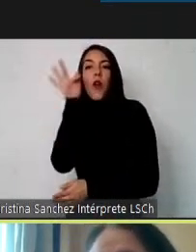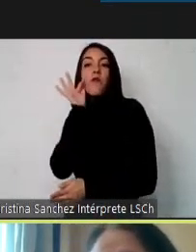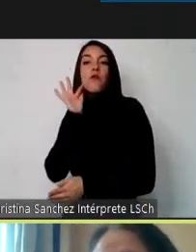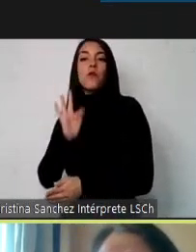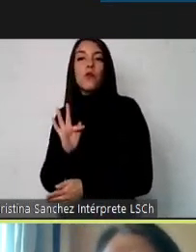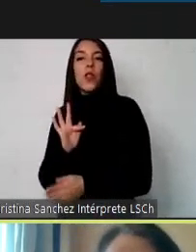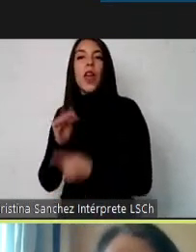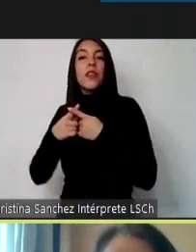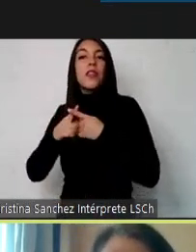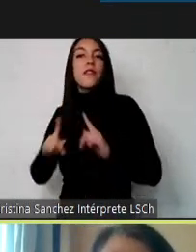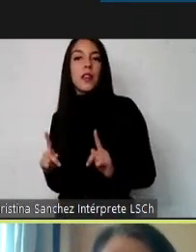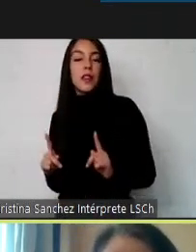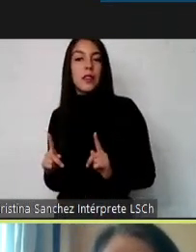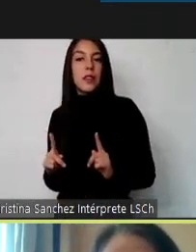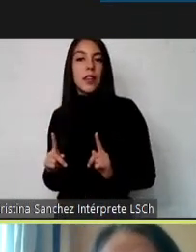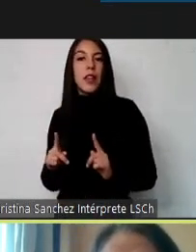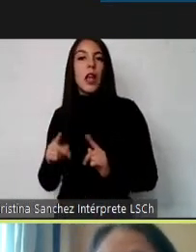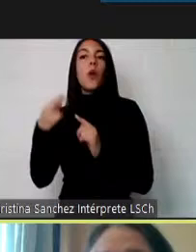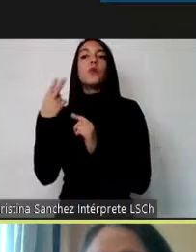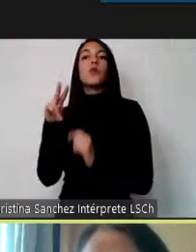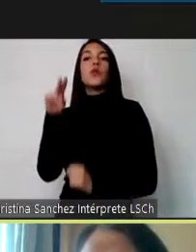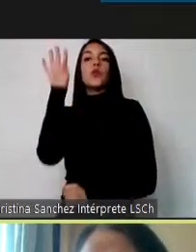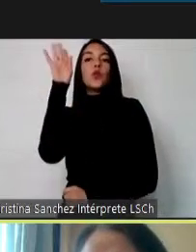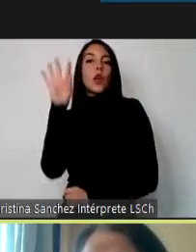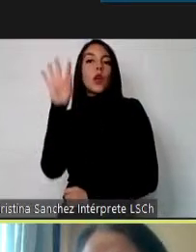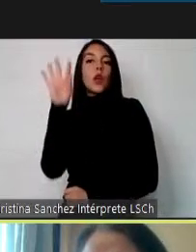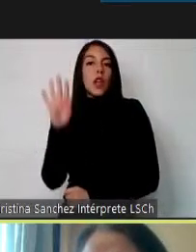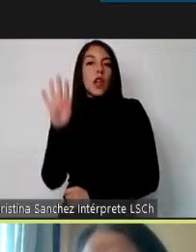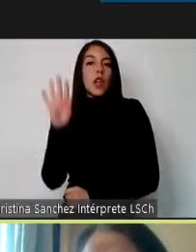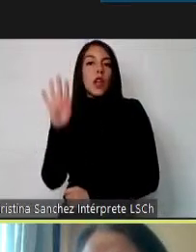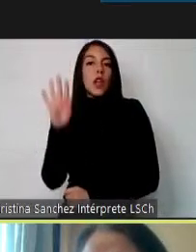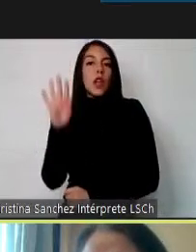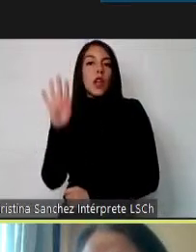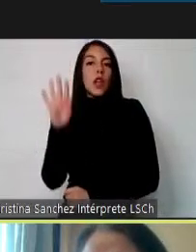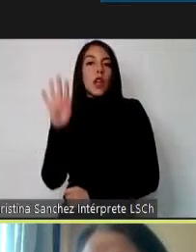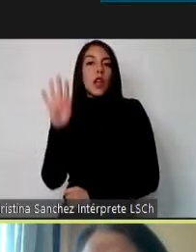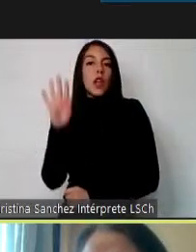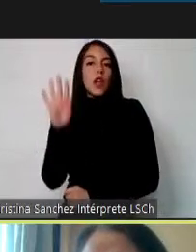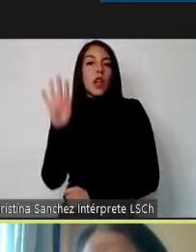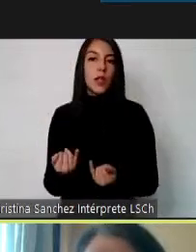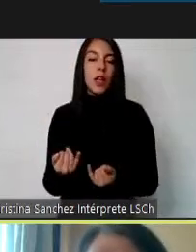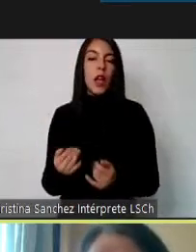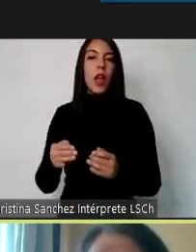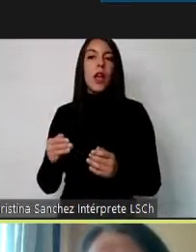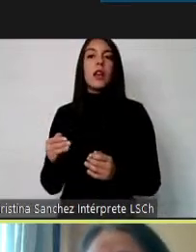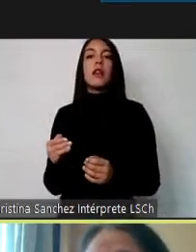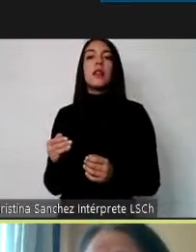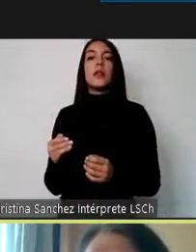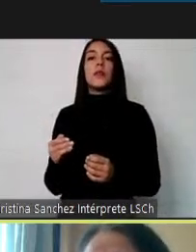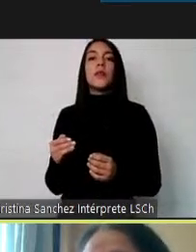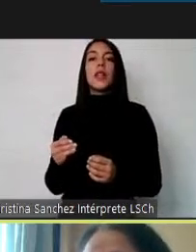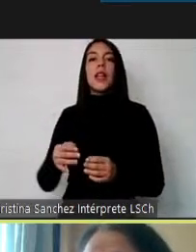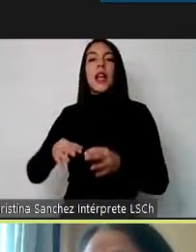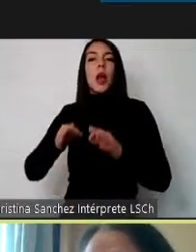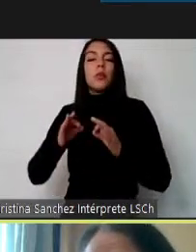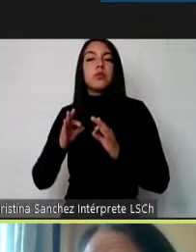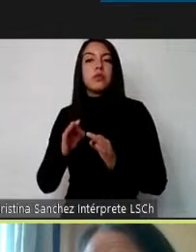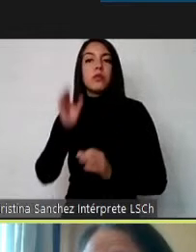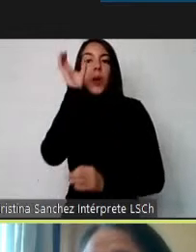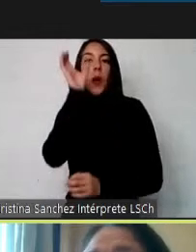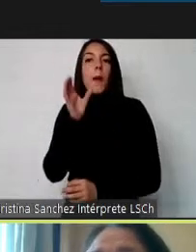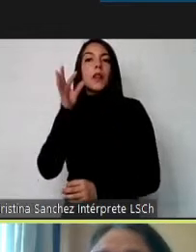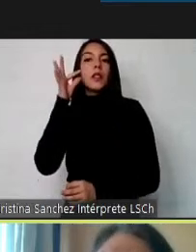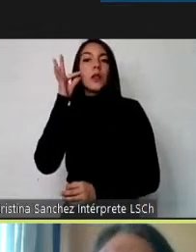es diferente por estas características. Esta manera, entonces, es diferente al ser humano y se expresa de distintas